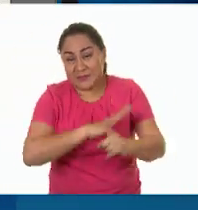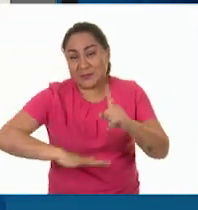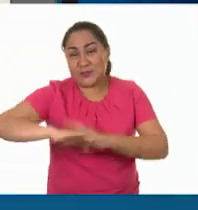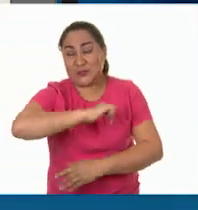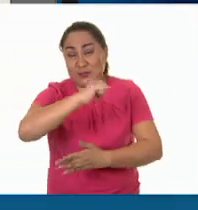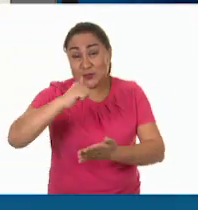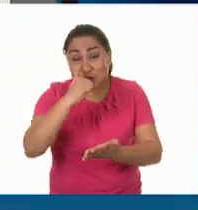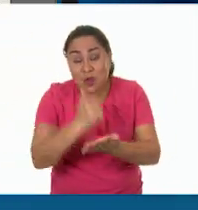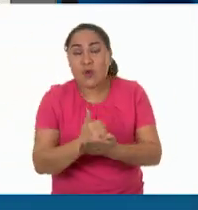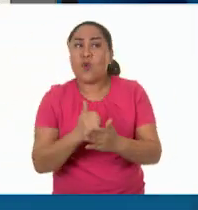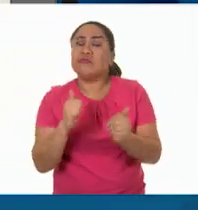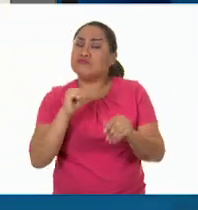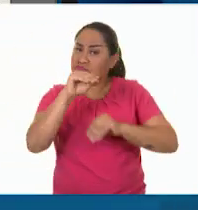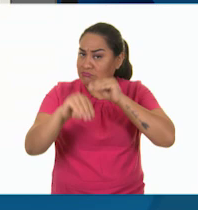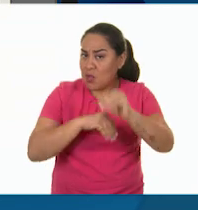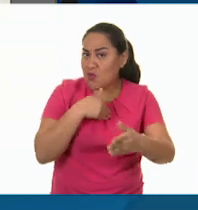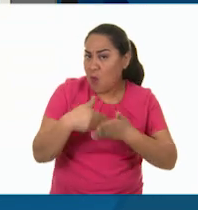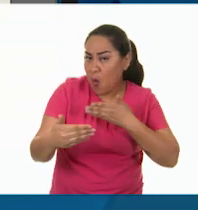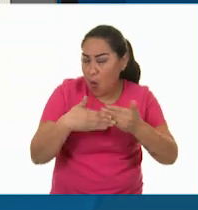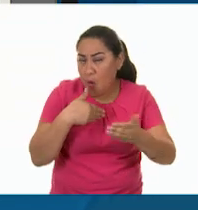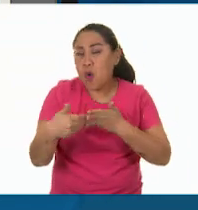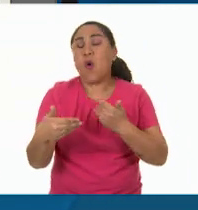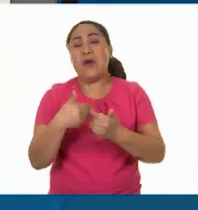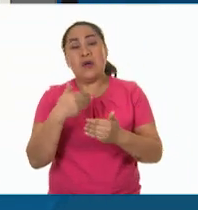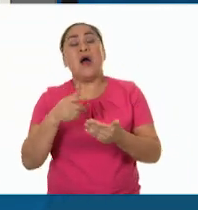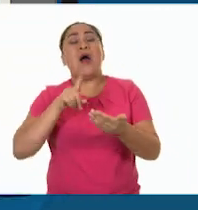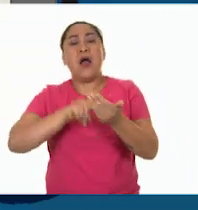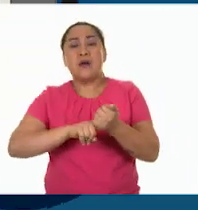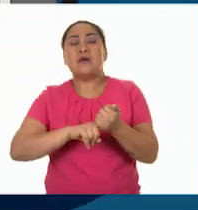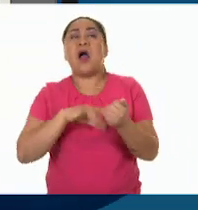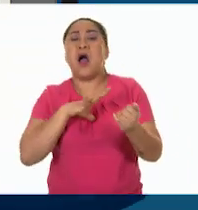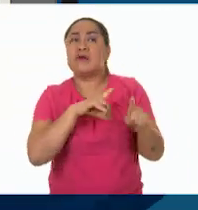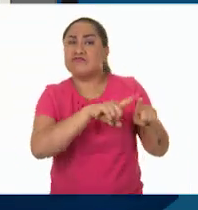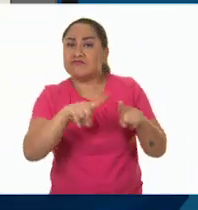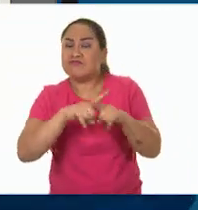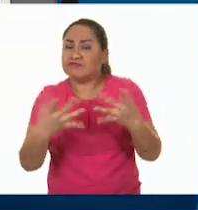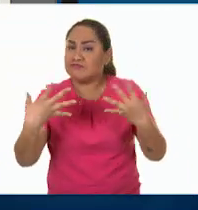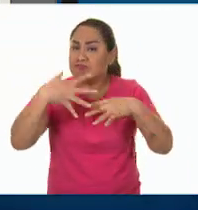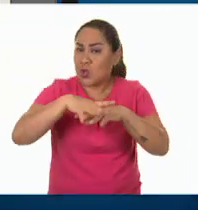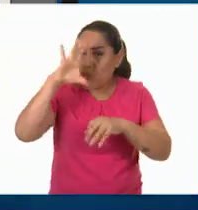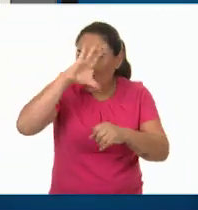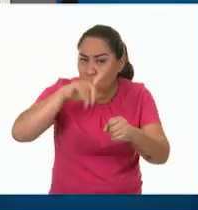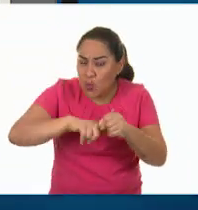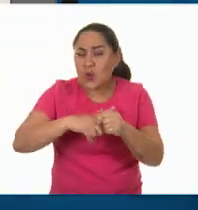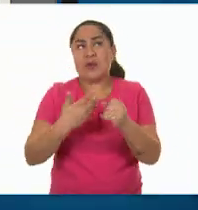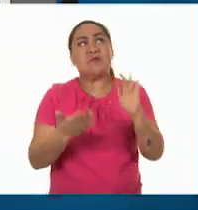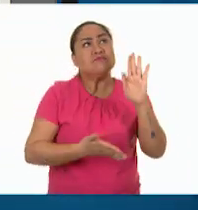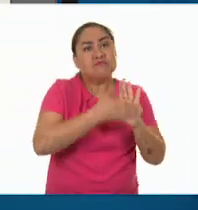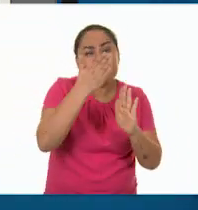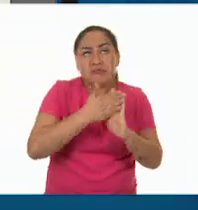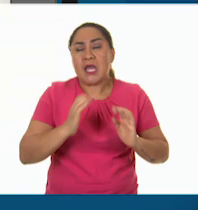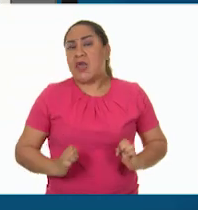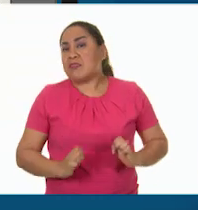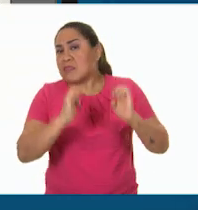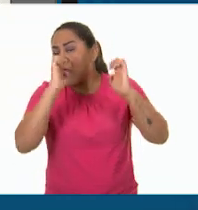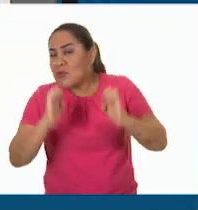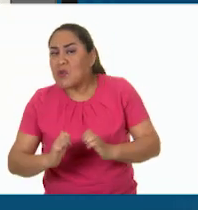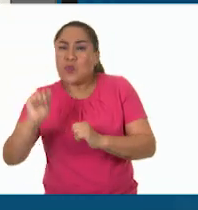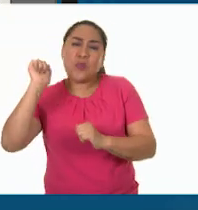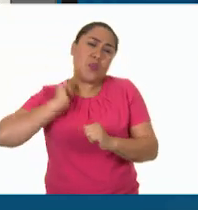Una ciudad moderna, en que se conjugan las más distintas culturas, muestras arquitectónicas, construcciones